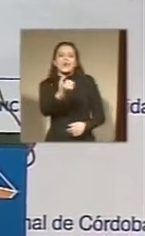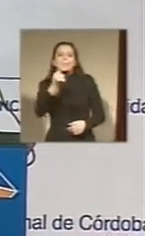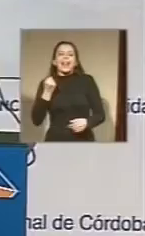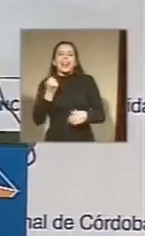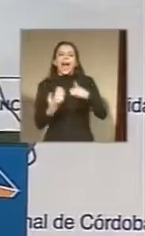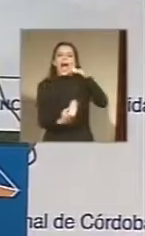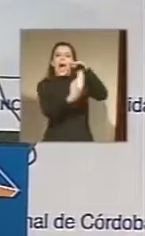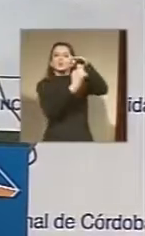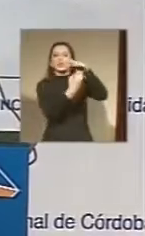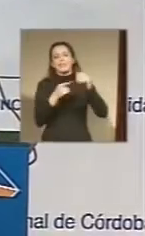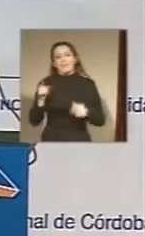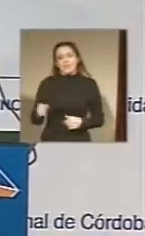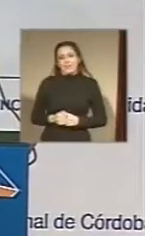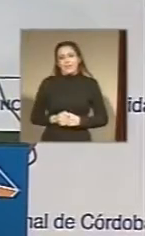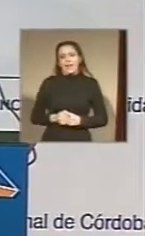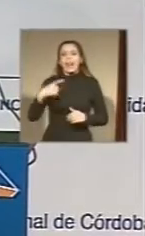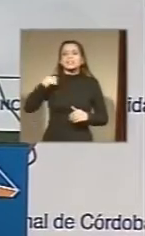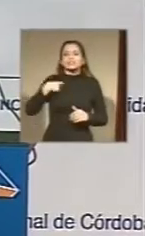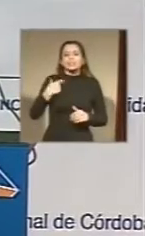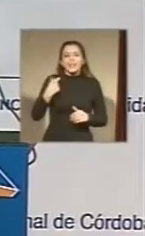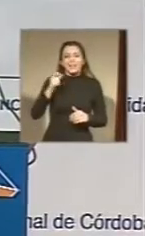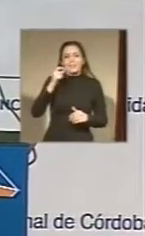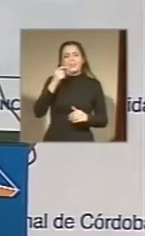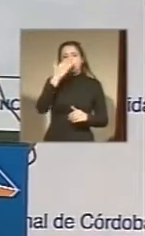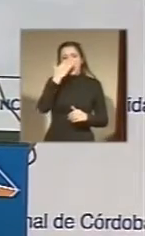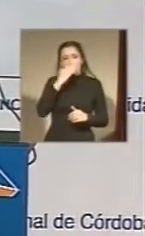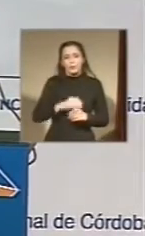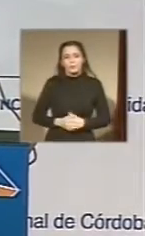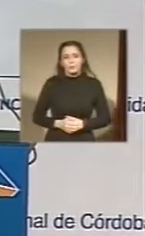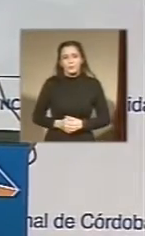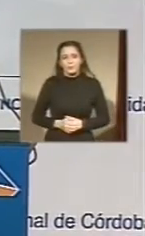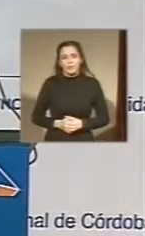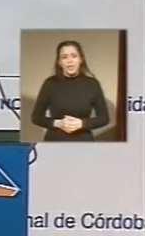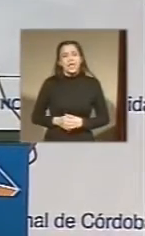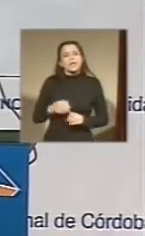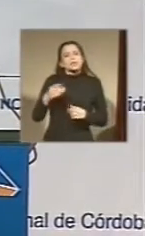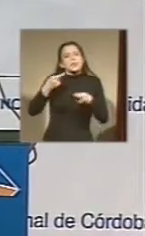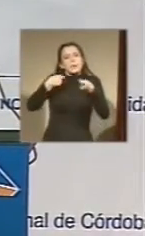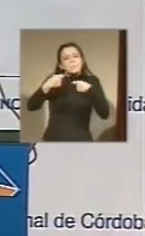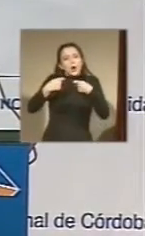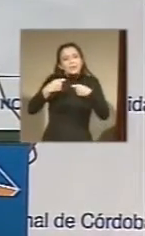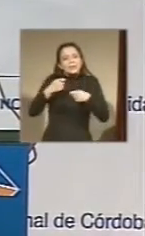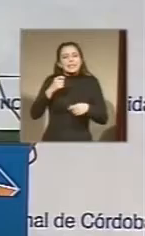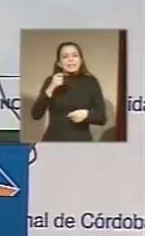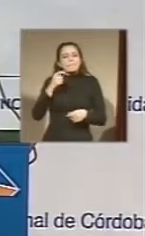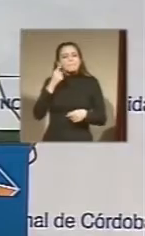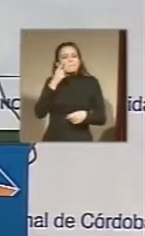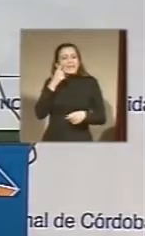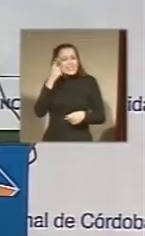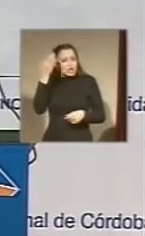entramado social de Córdoba que algún día tuvieron. Respecto a política de previsión social,